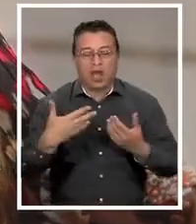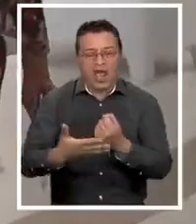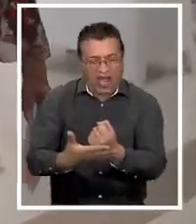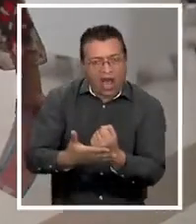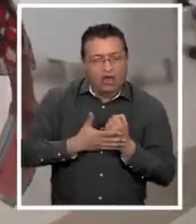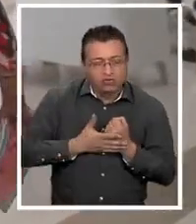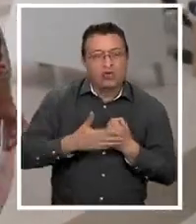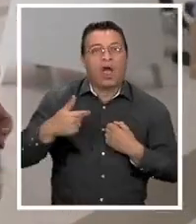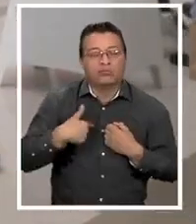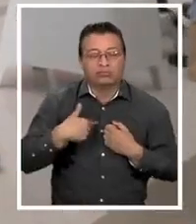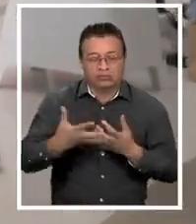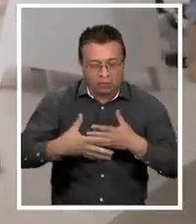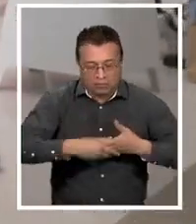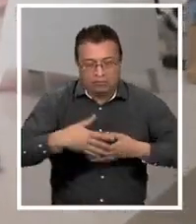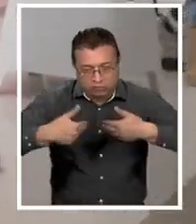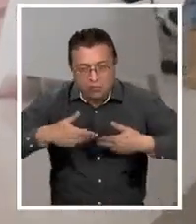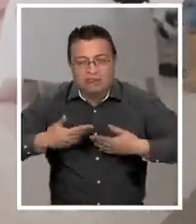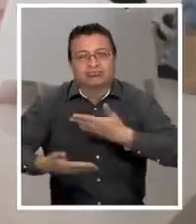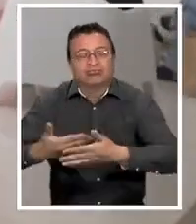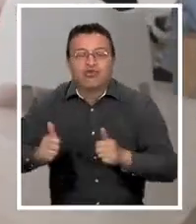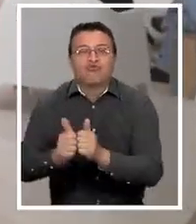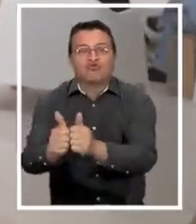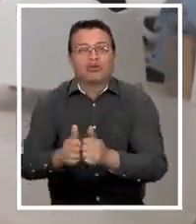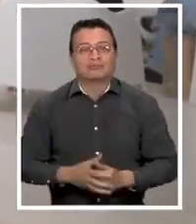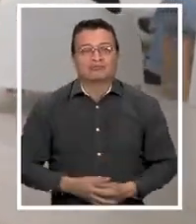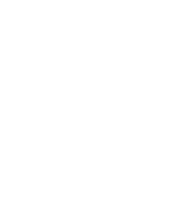porque me han tomado la mano y me han hecho caminar.